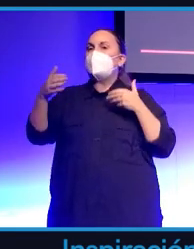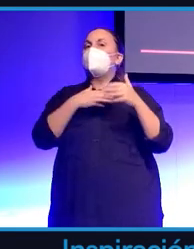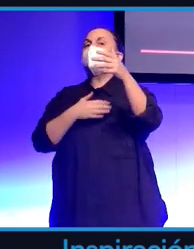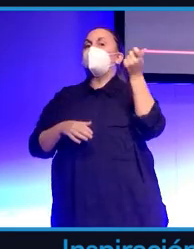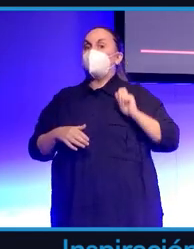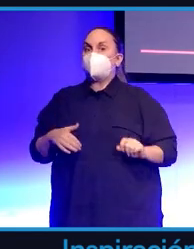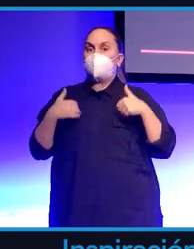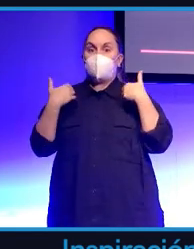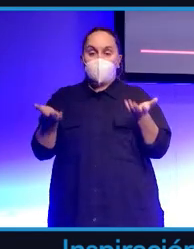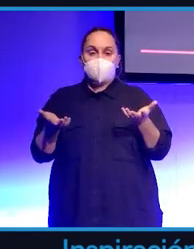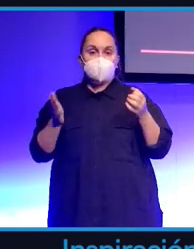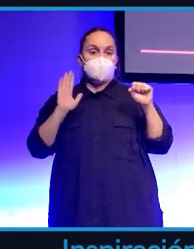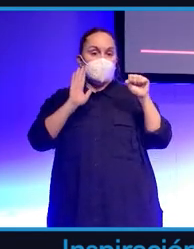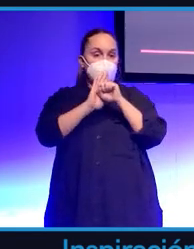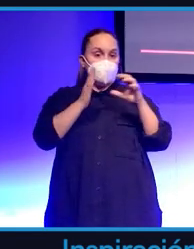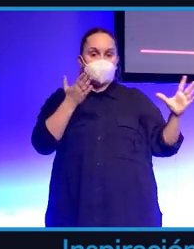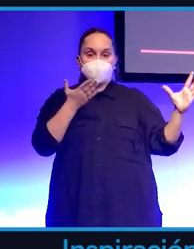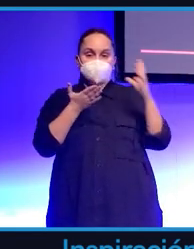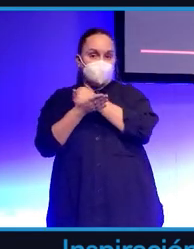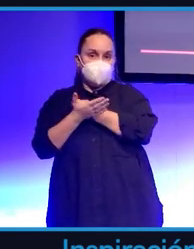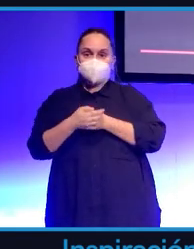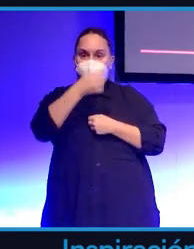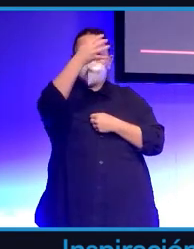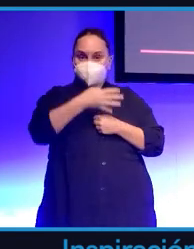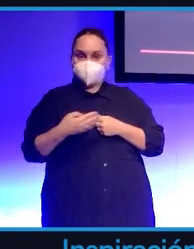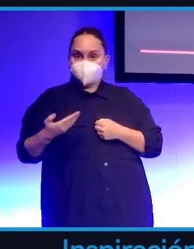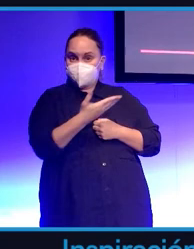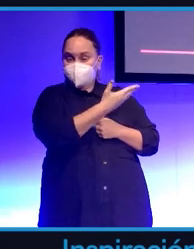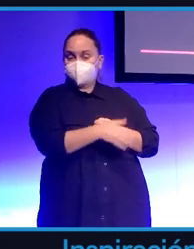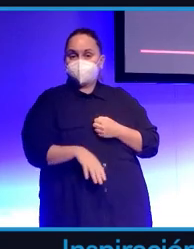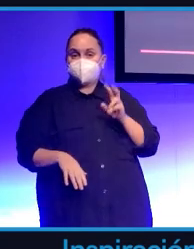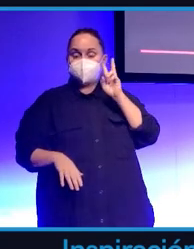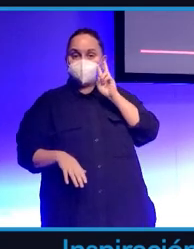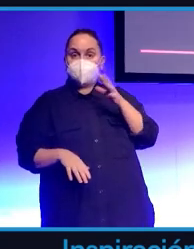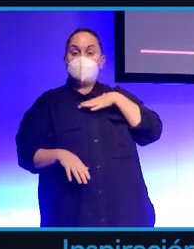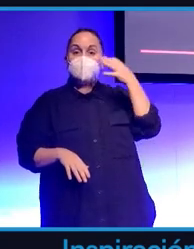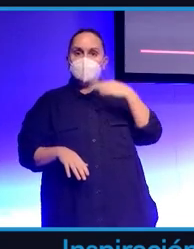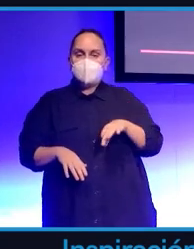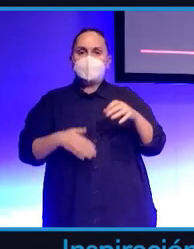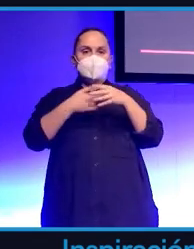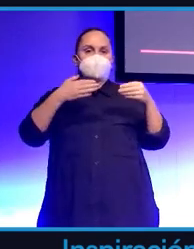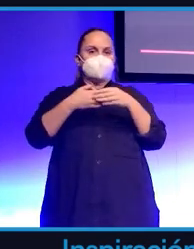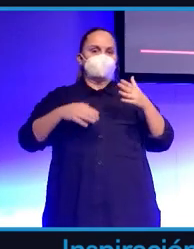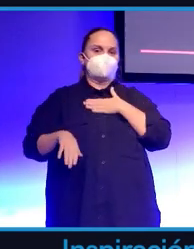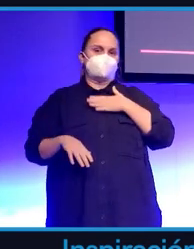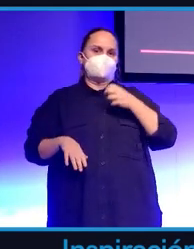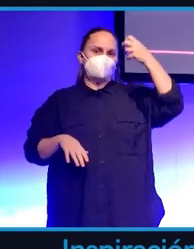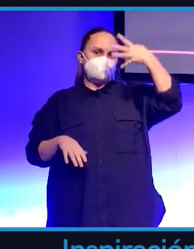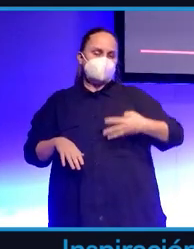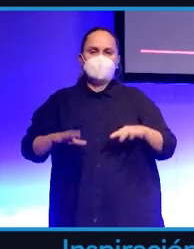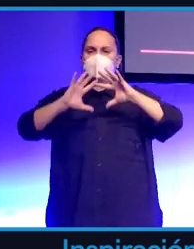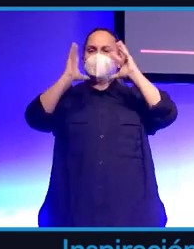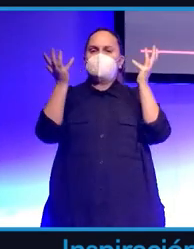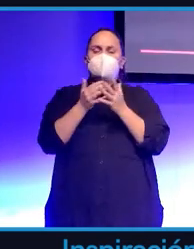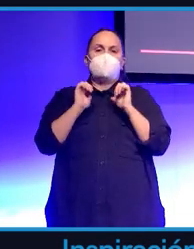estas marcas son las que ya se están metiendo estos son nuestros clientes por ejemplo y el cómo vienen y cómo se meten en todo este mundo es básicamente